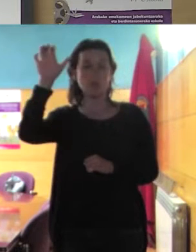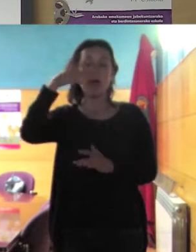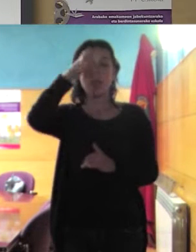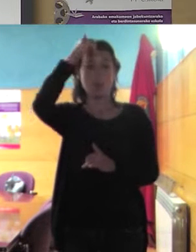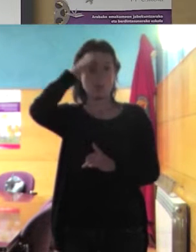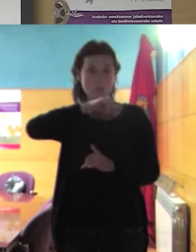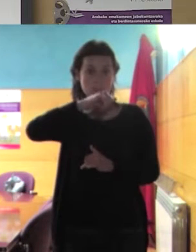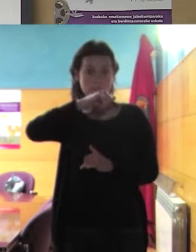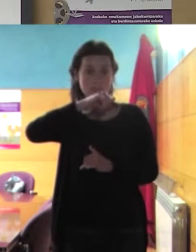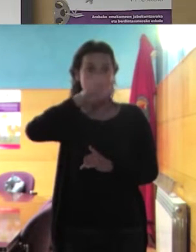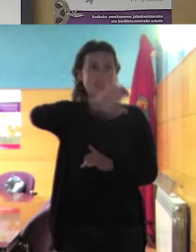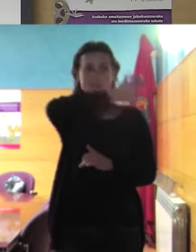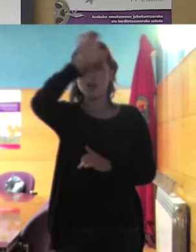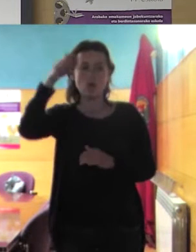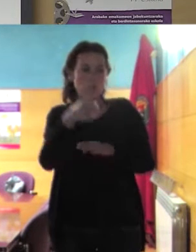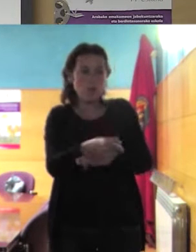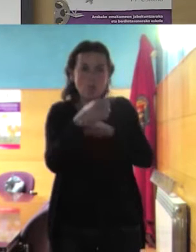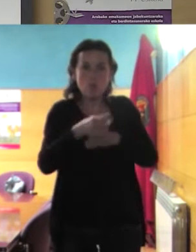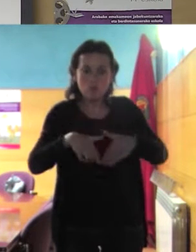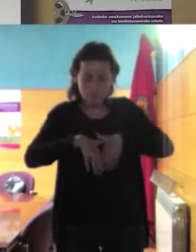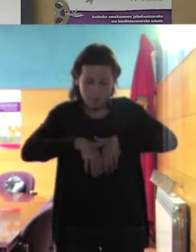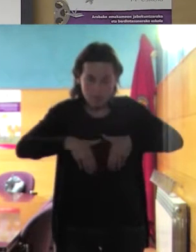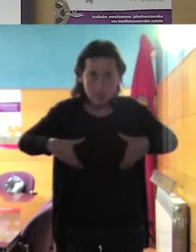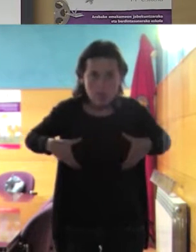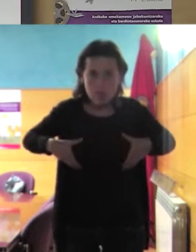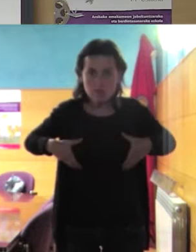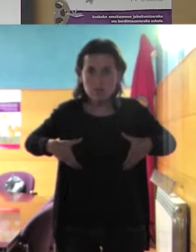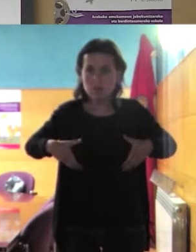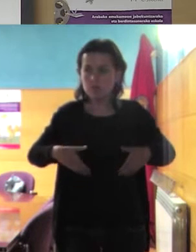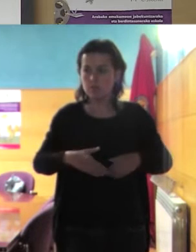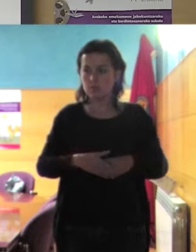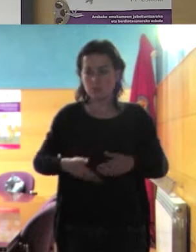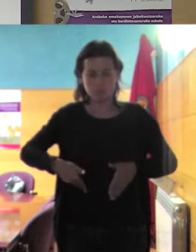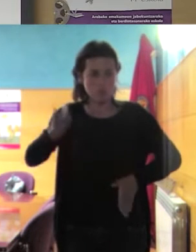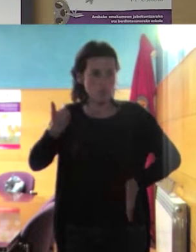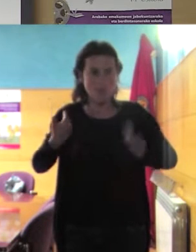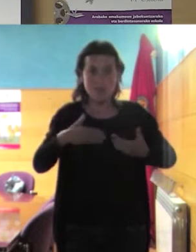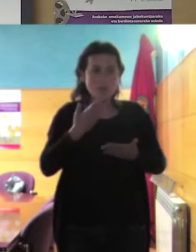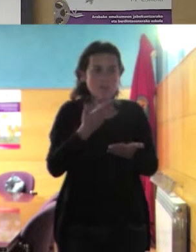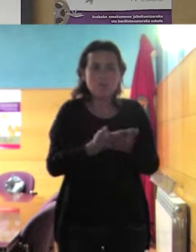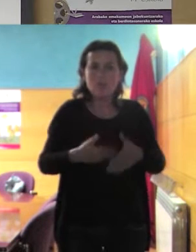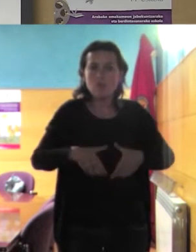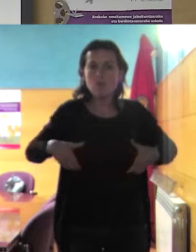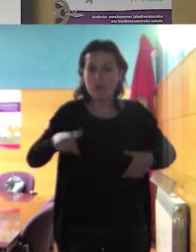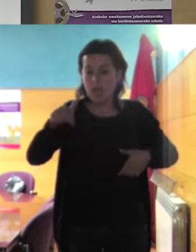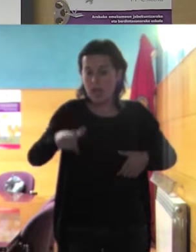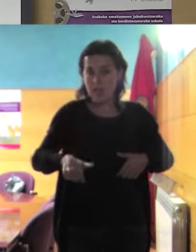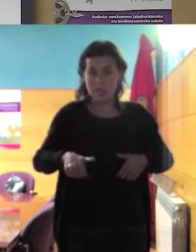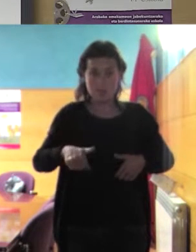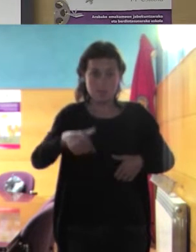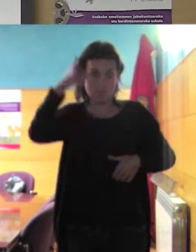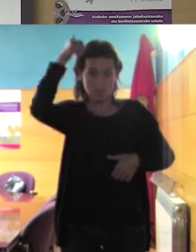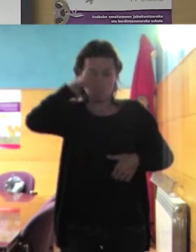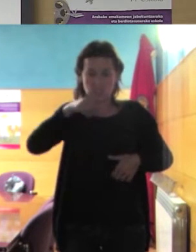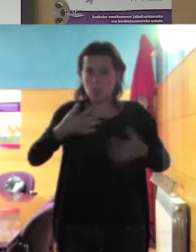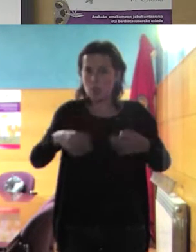religión y es verdad que nosotras tenemos el mandato patriarcal de cubrirnos el pecho un hombre